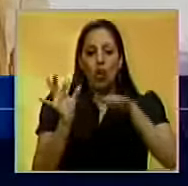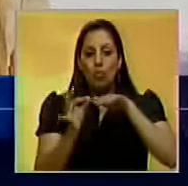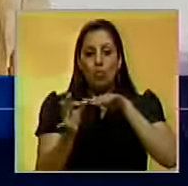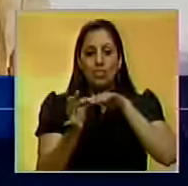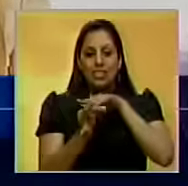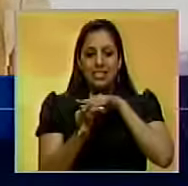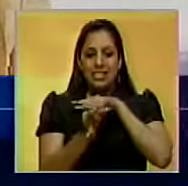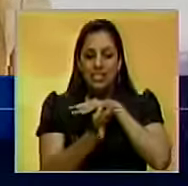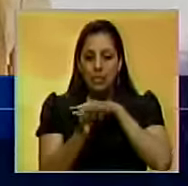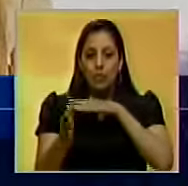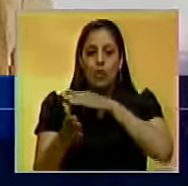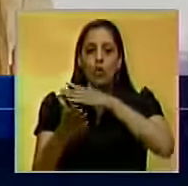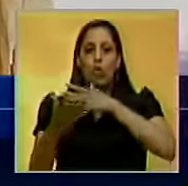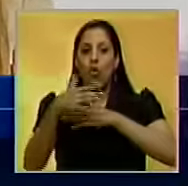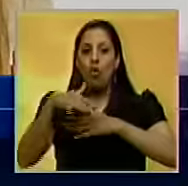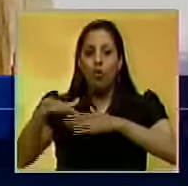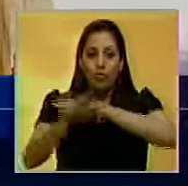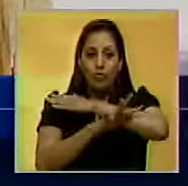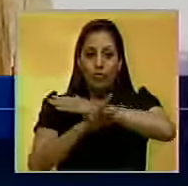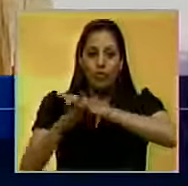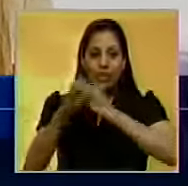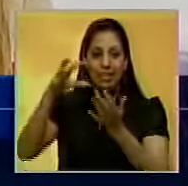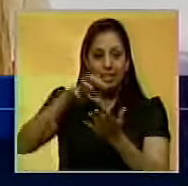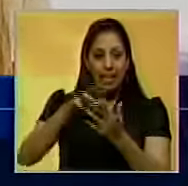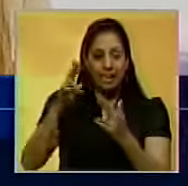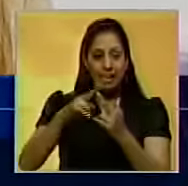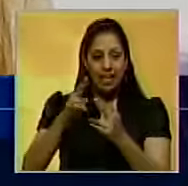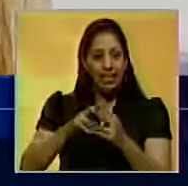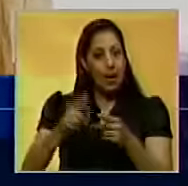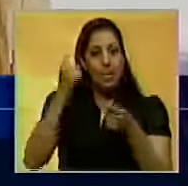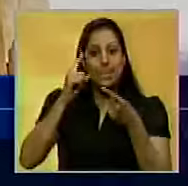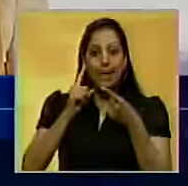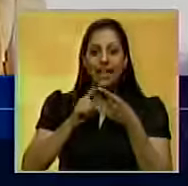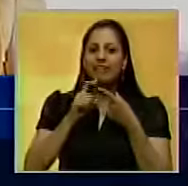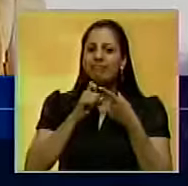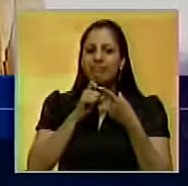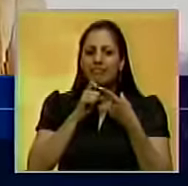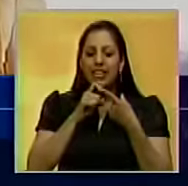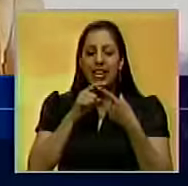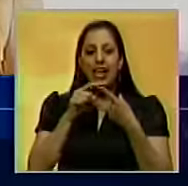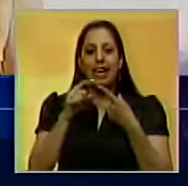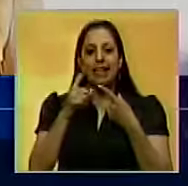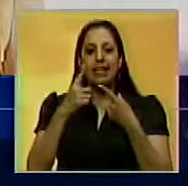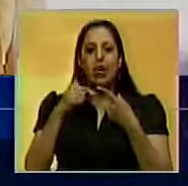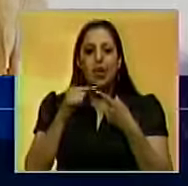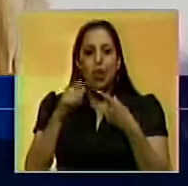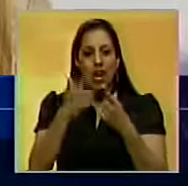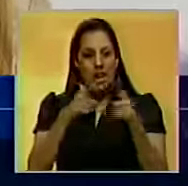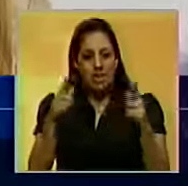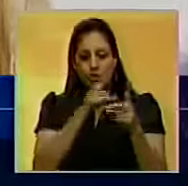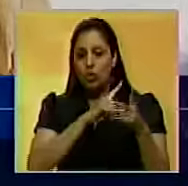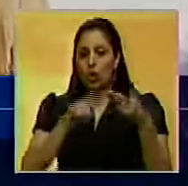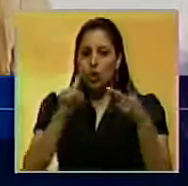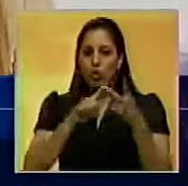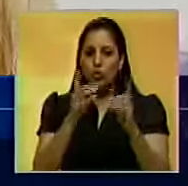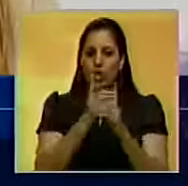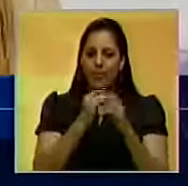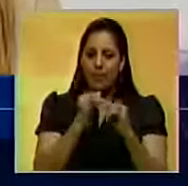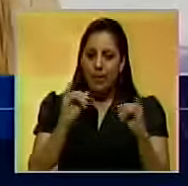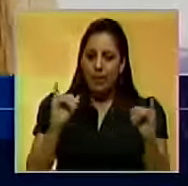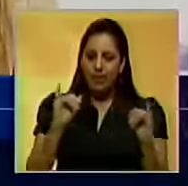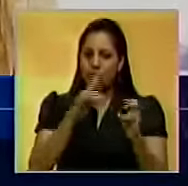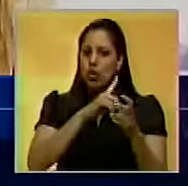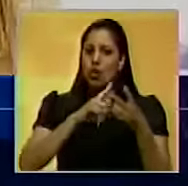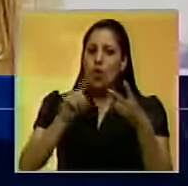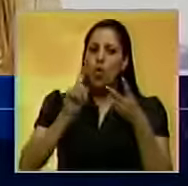estado fronterizo de Táchira, entre ellos Capacho Libertad, Capacho Independencia,